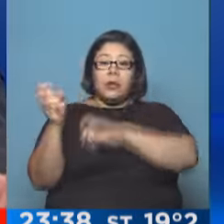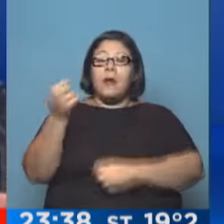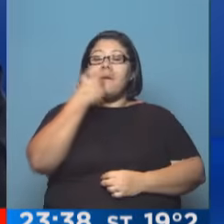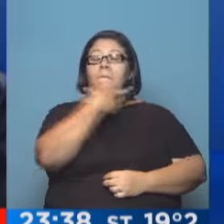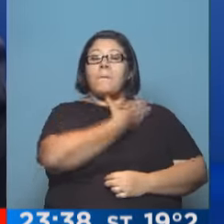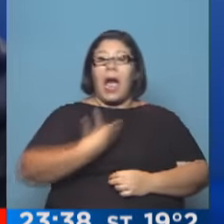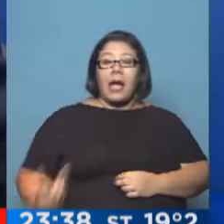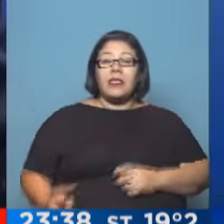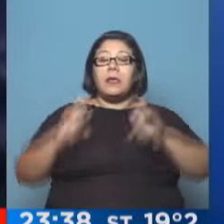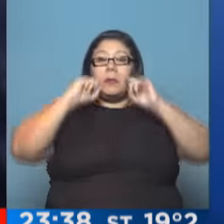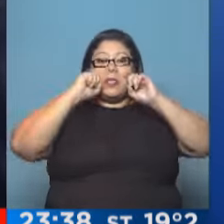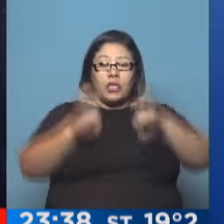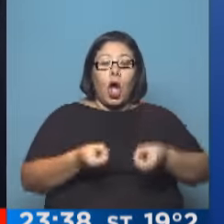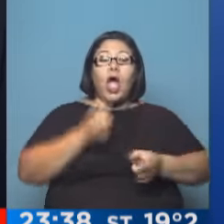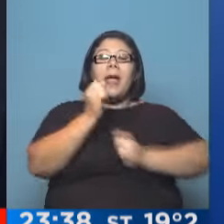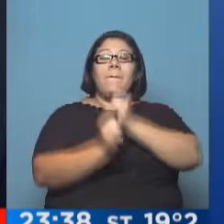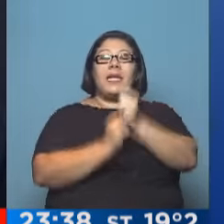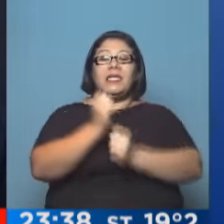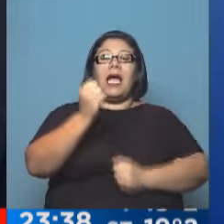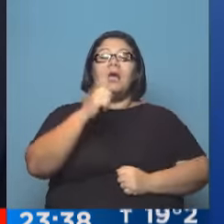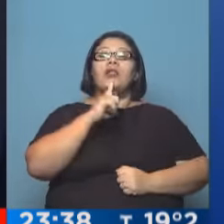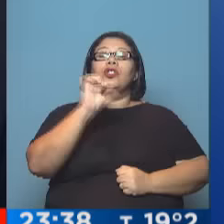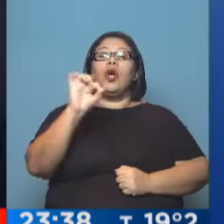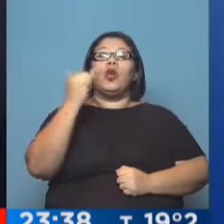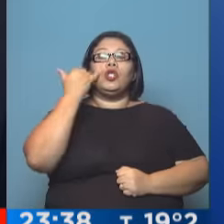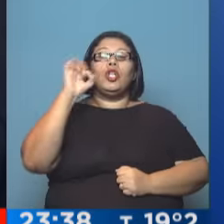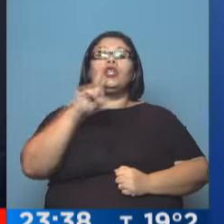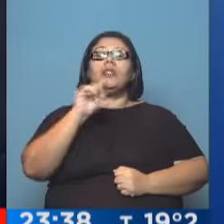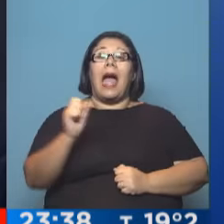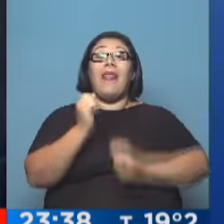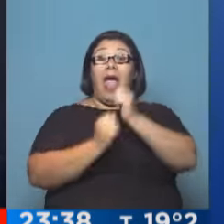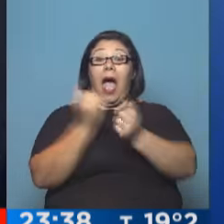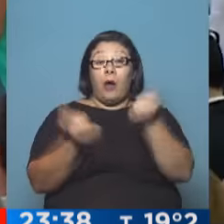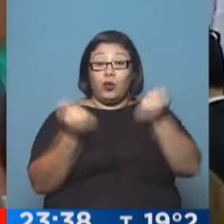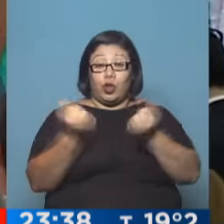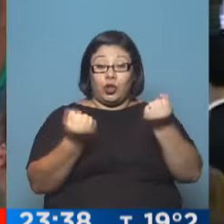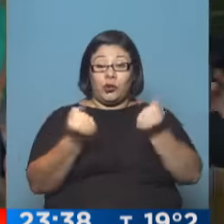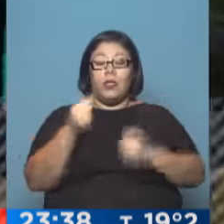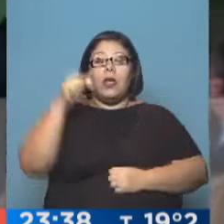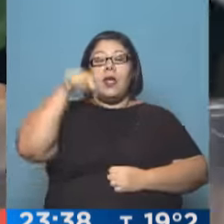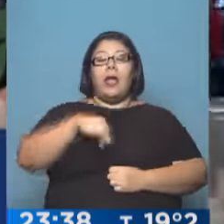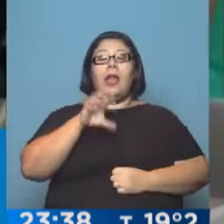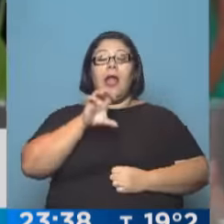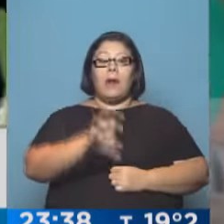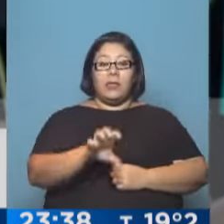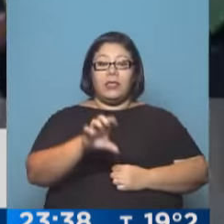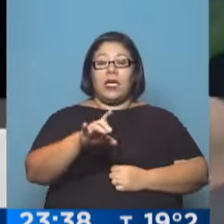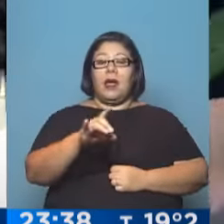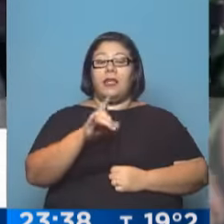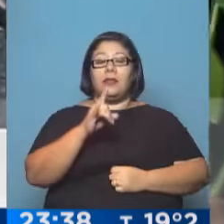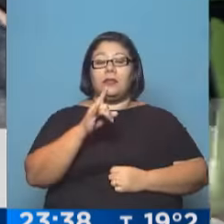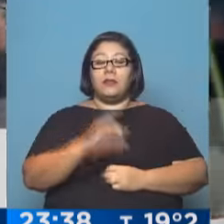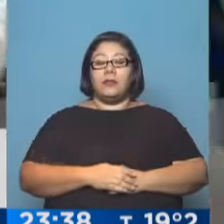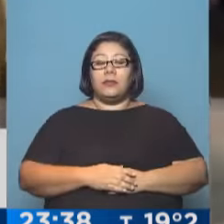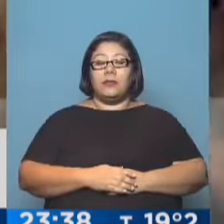visitó la planta de Toyota en la localidad de Zárate. Allí anunció la ampliación de la fábrica. Al mediodía, el presidente Mauricio Macri